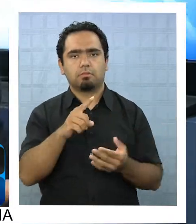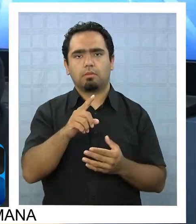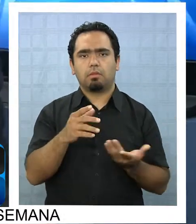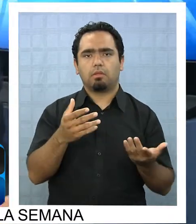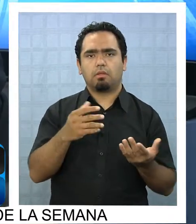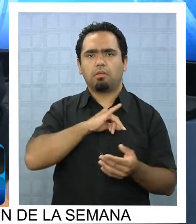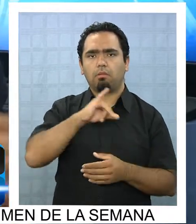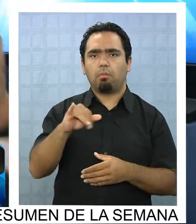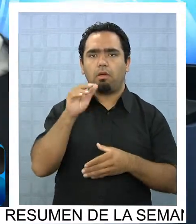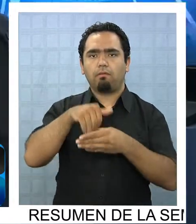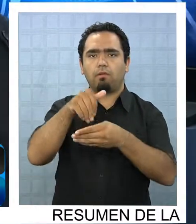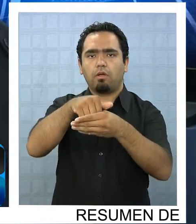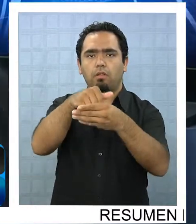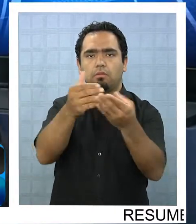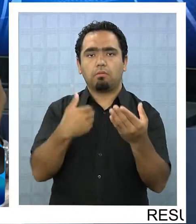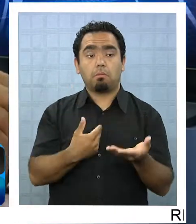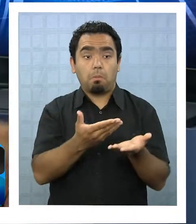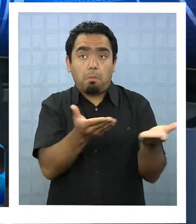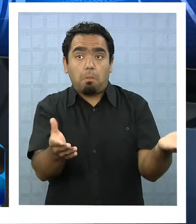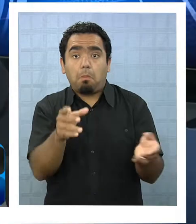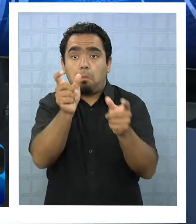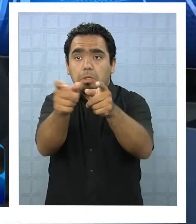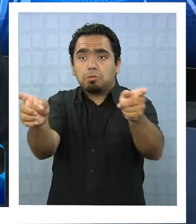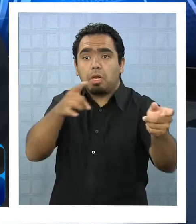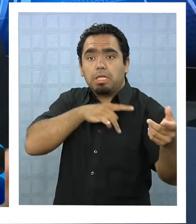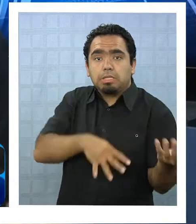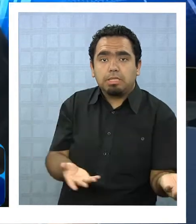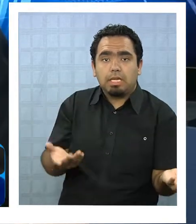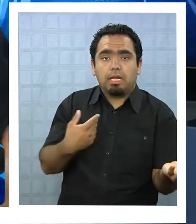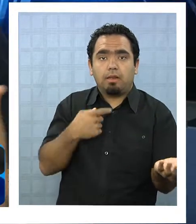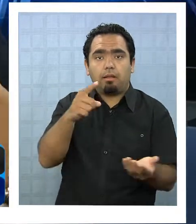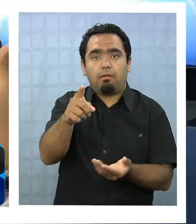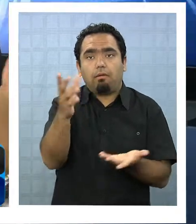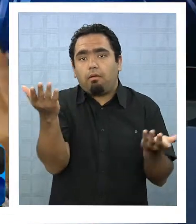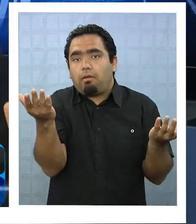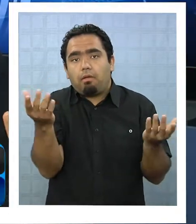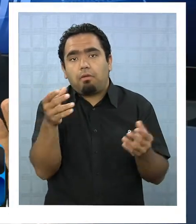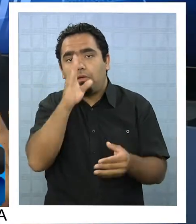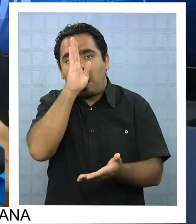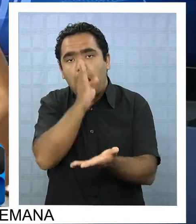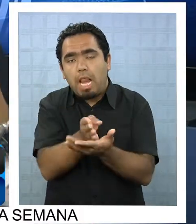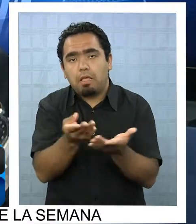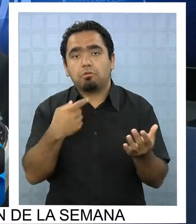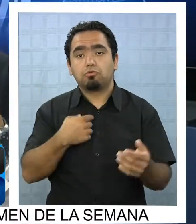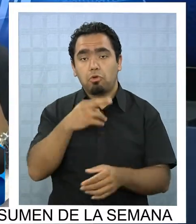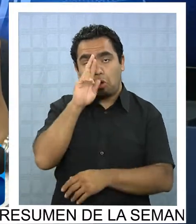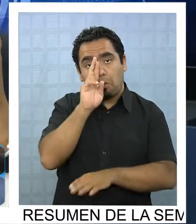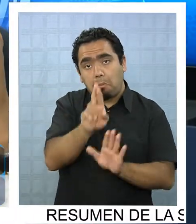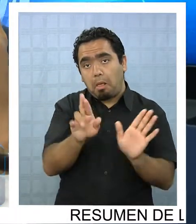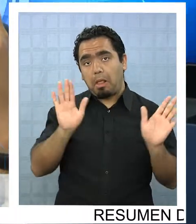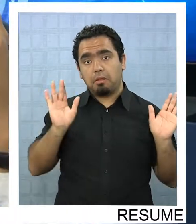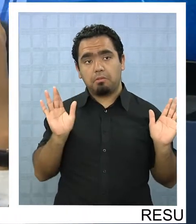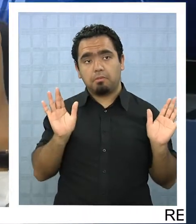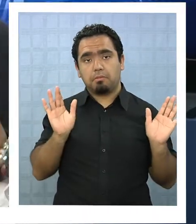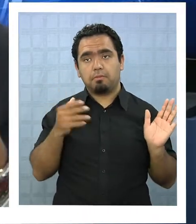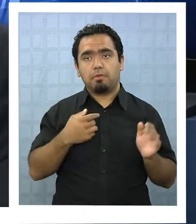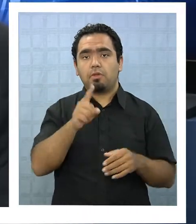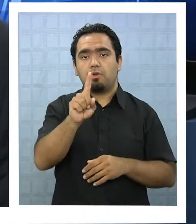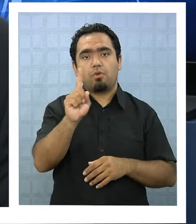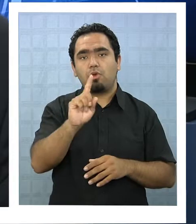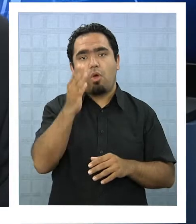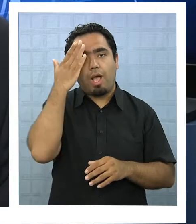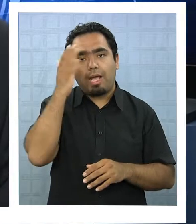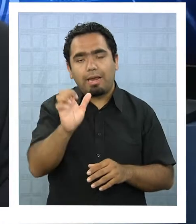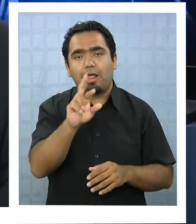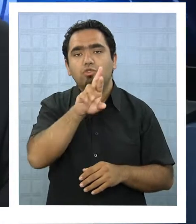y a la hora de los votos ahí están los resultados el país responsablemente y yo soy respetuoso de eso no está convencido del Royalty las